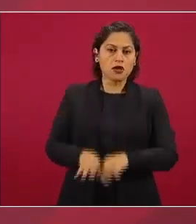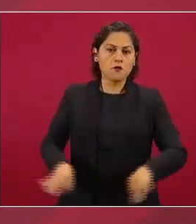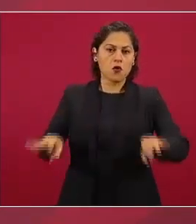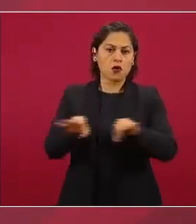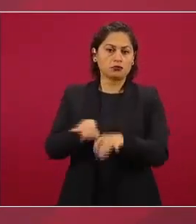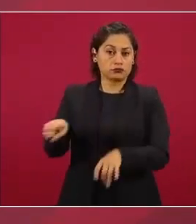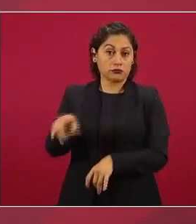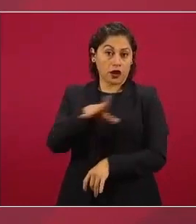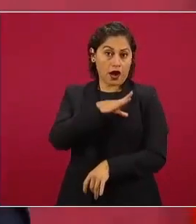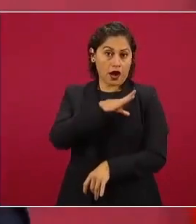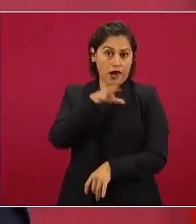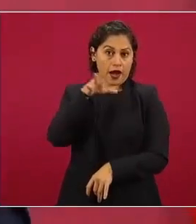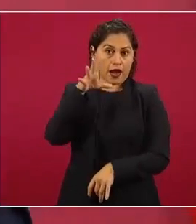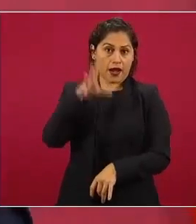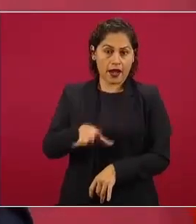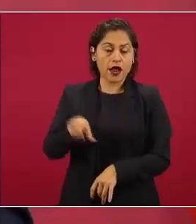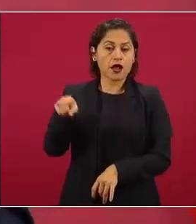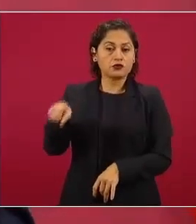debe manchar